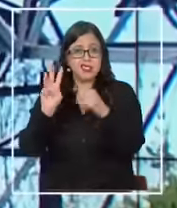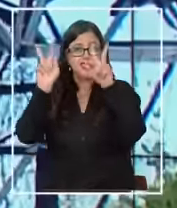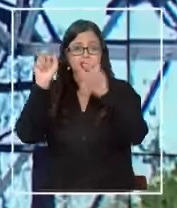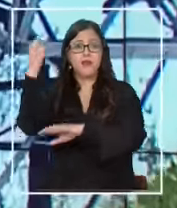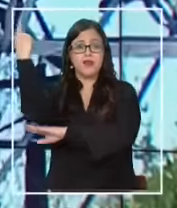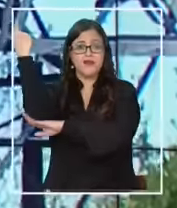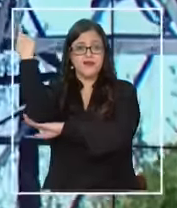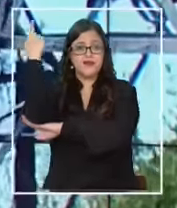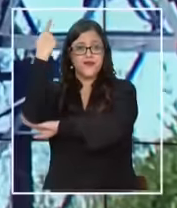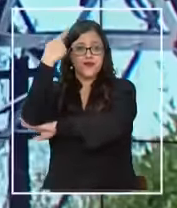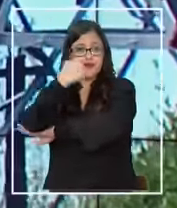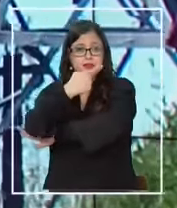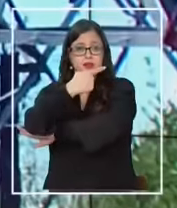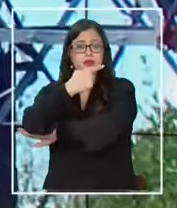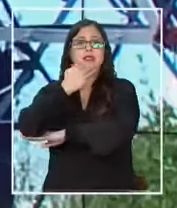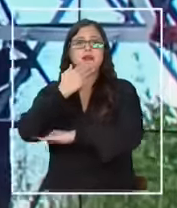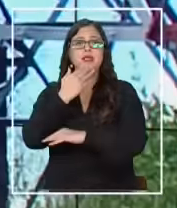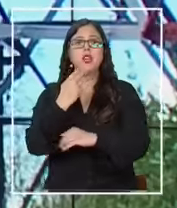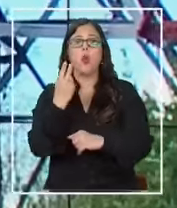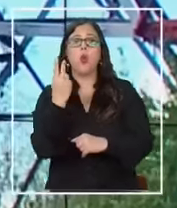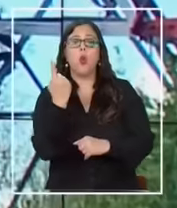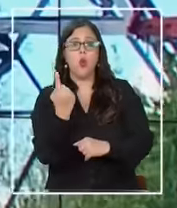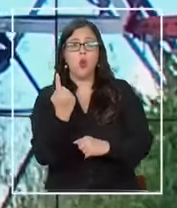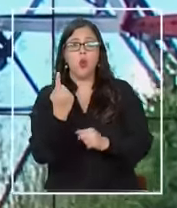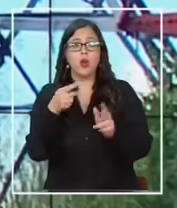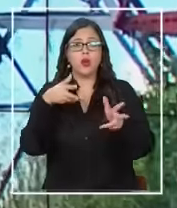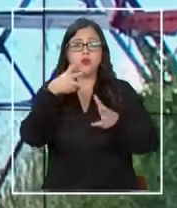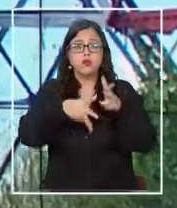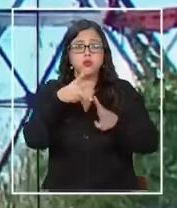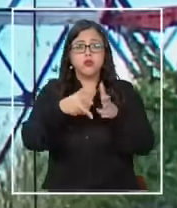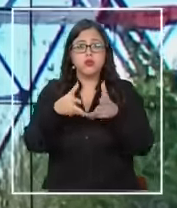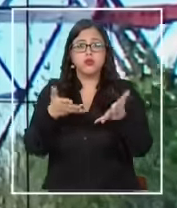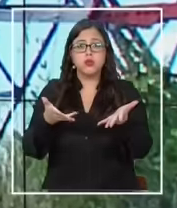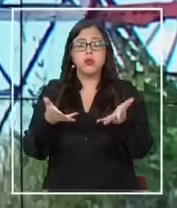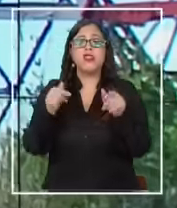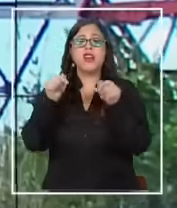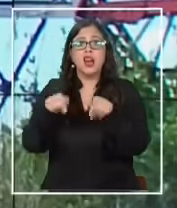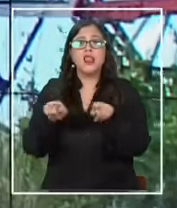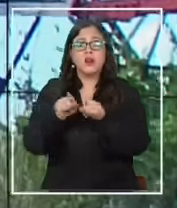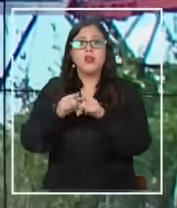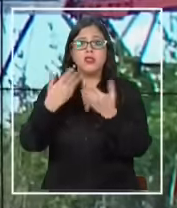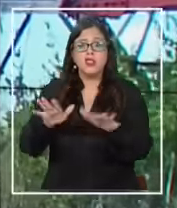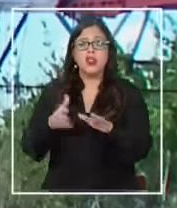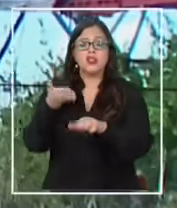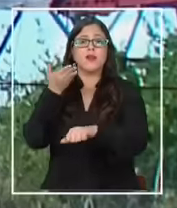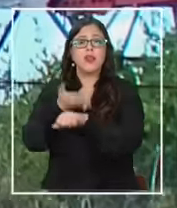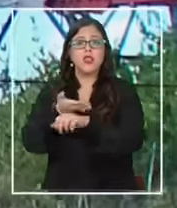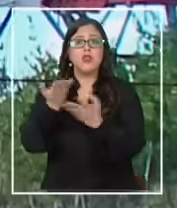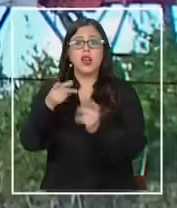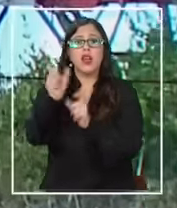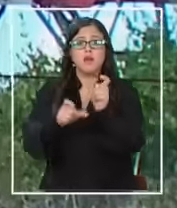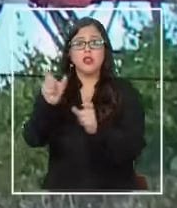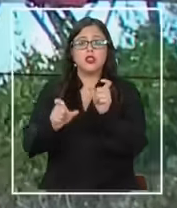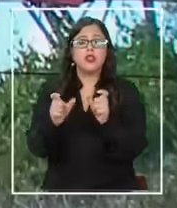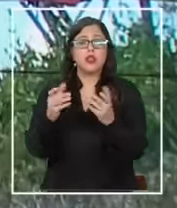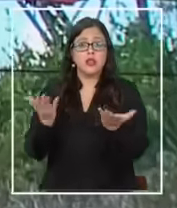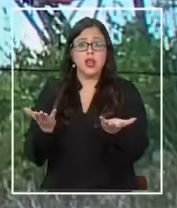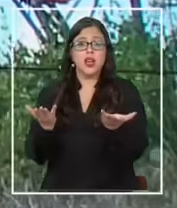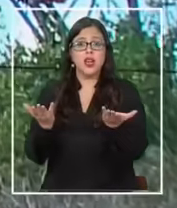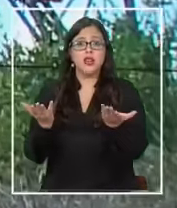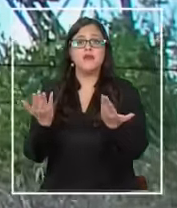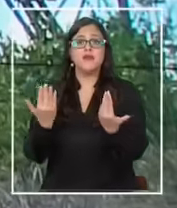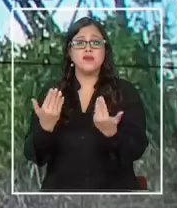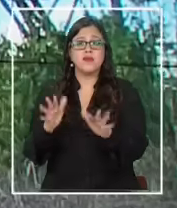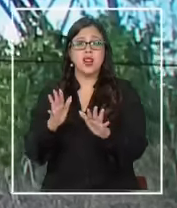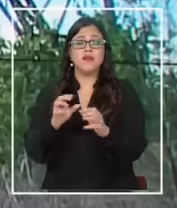y una línea férrea, el gobierno convocó a todos los poderes del Estado a una inédita reunión encabezada por el presidente de la República. Se acordó